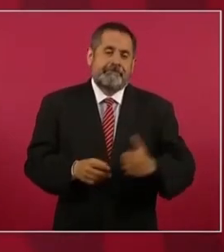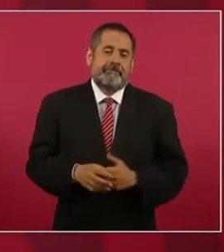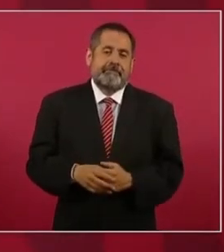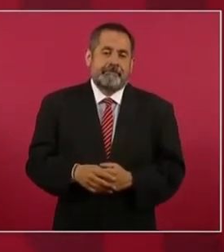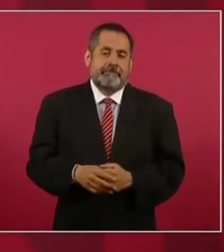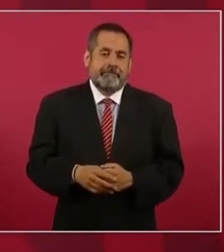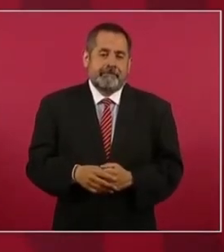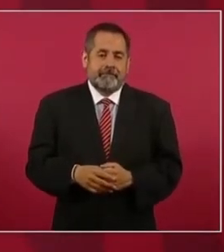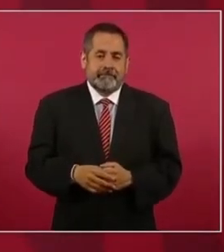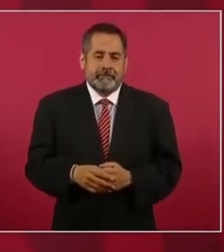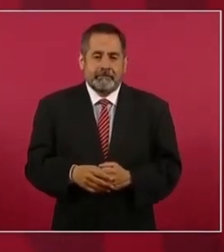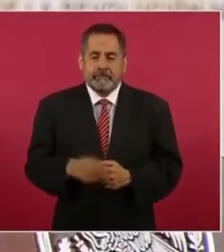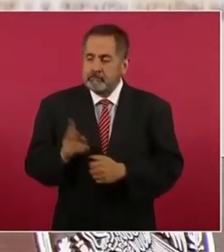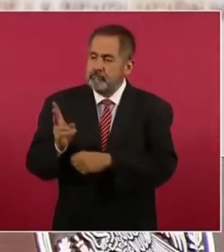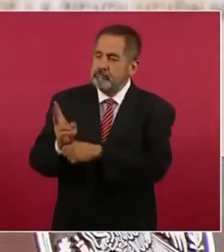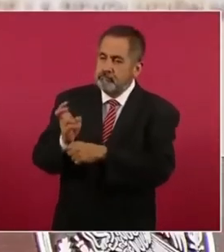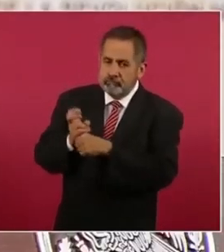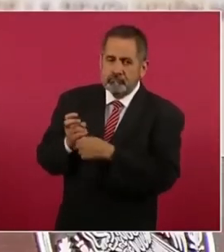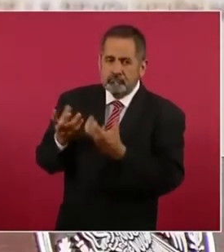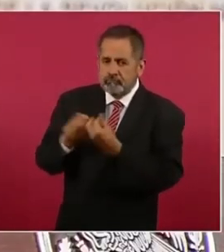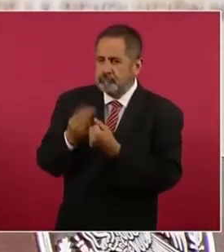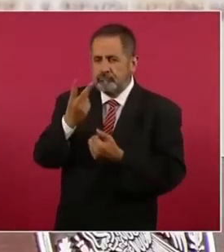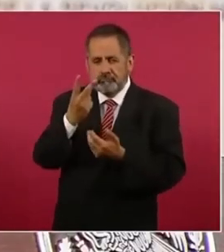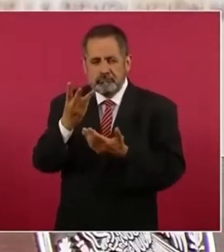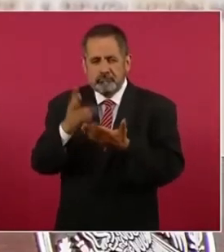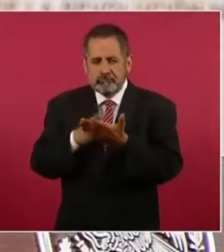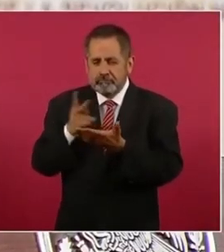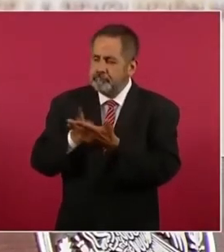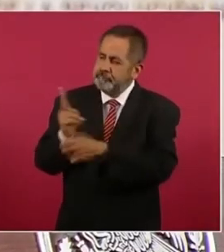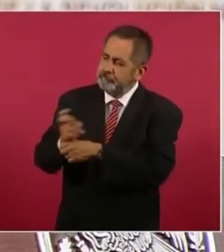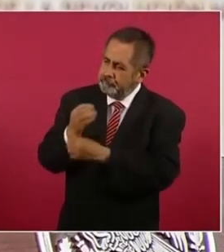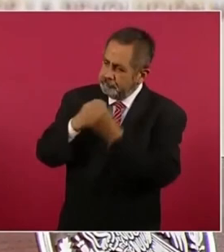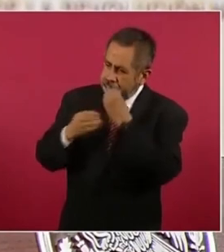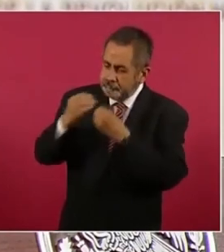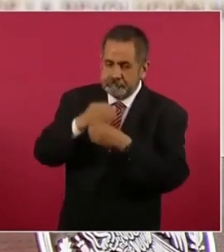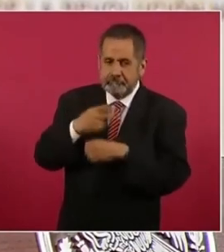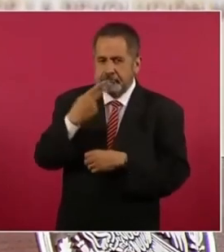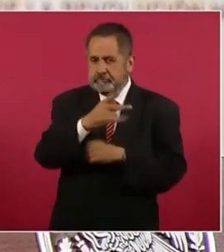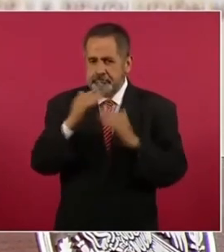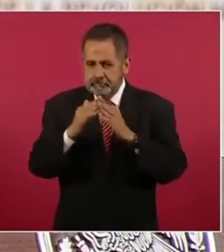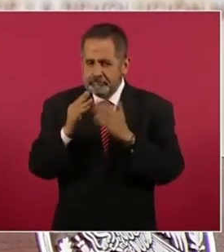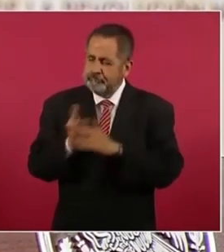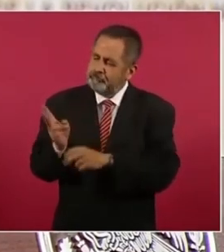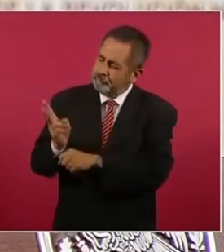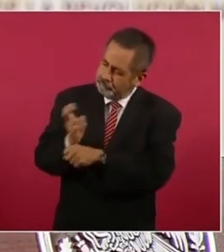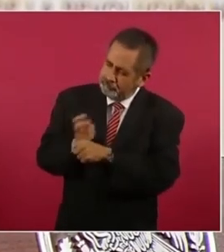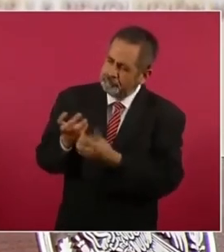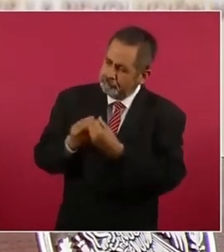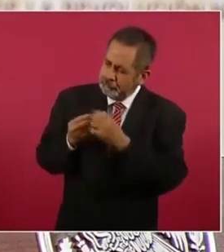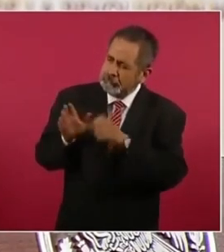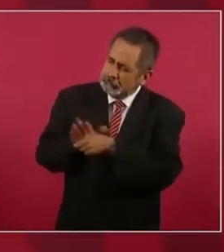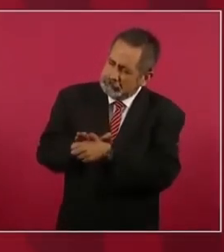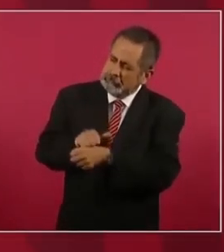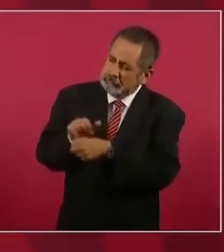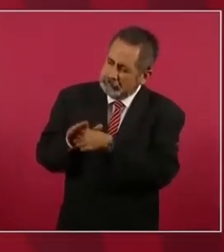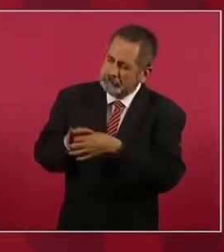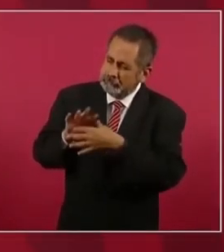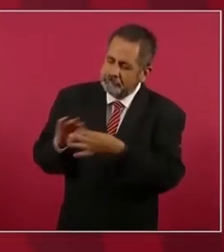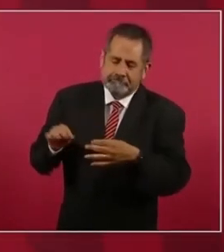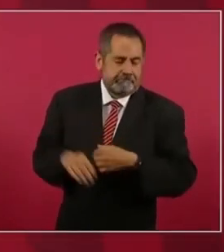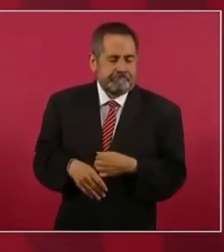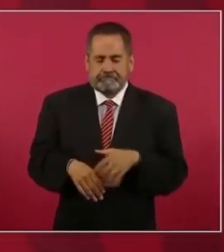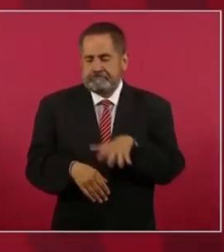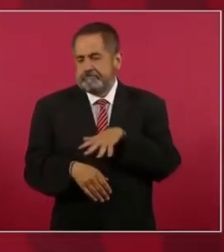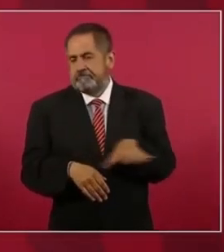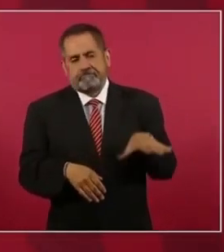me invitó a cenar como dos o tres veces a su casa y siempre la respuesta